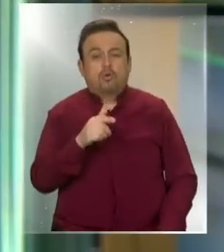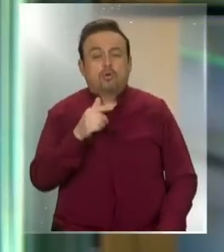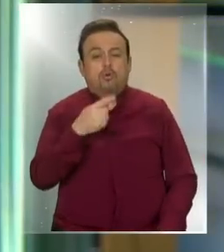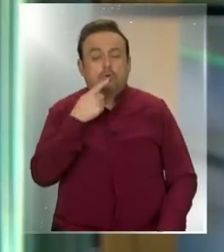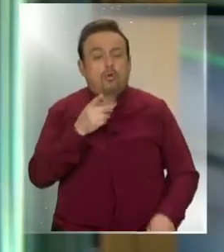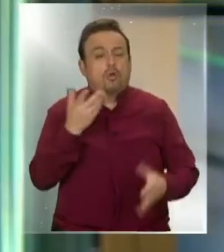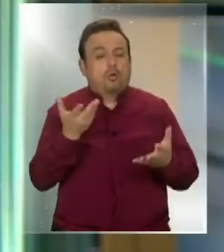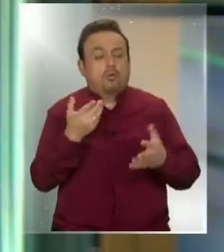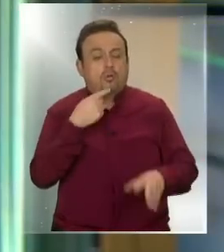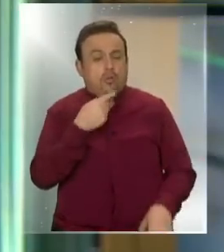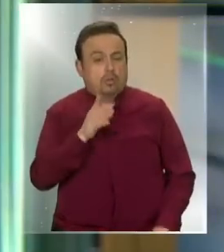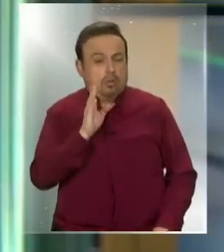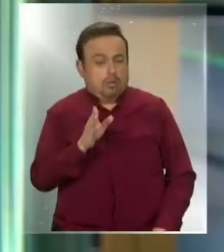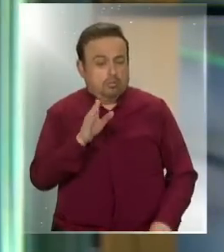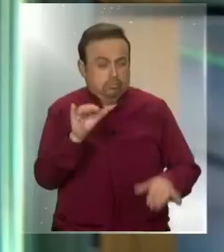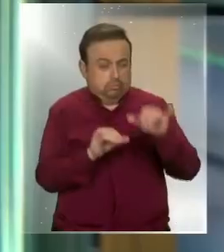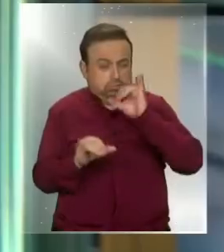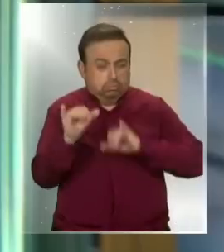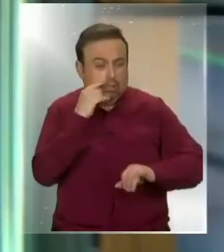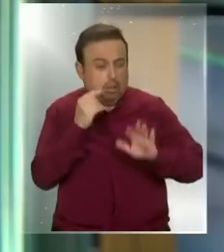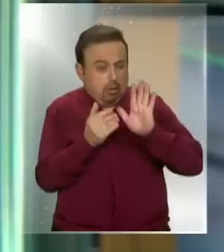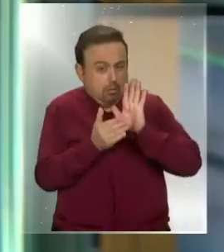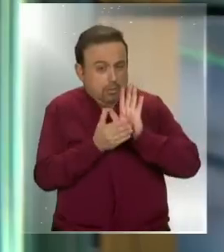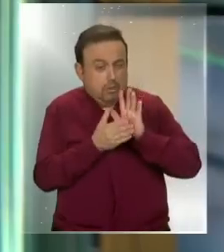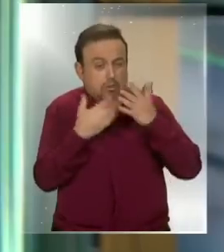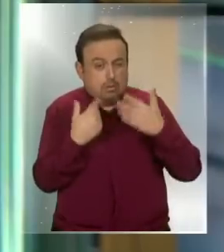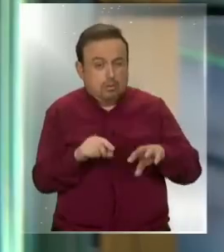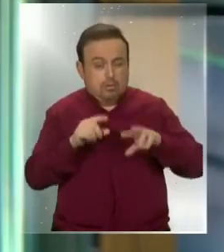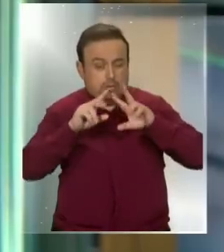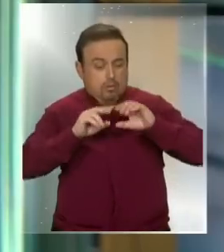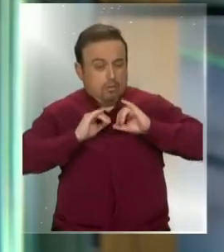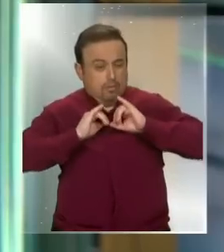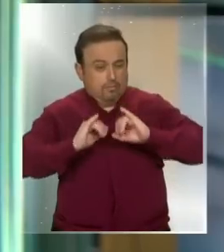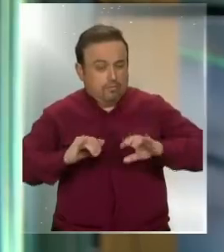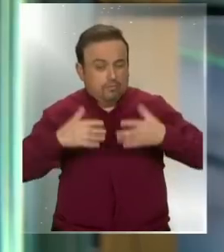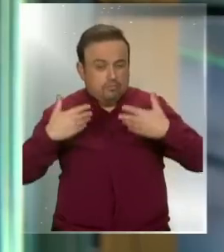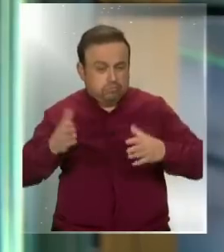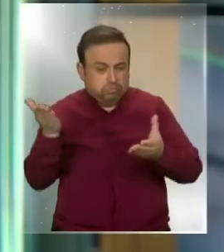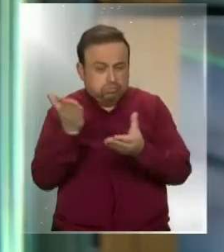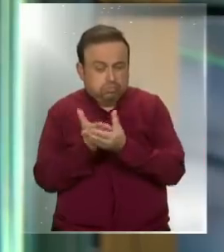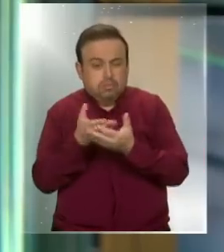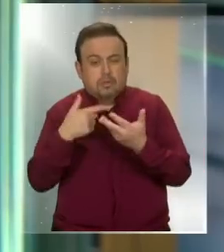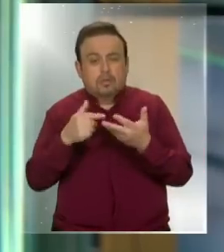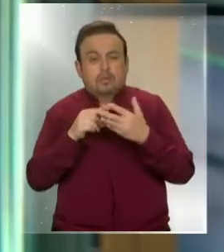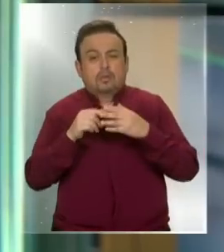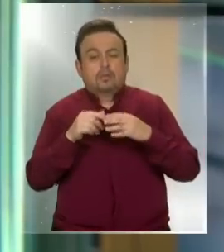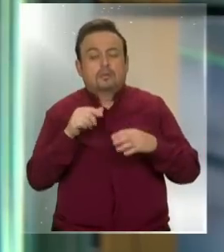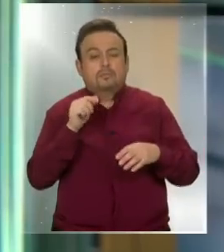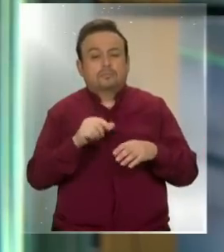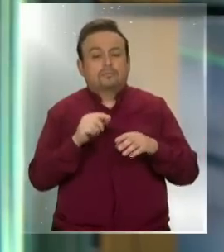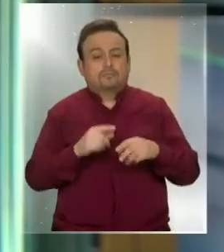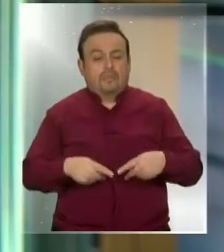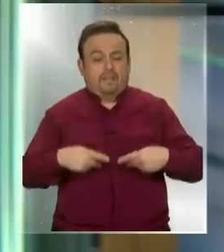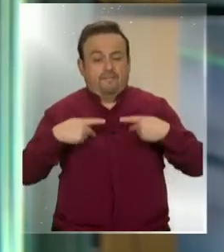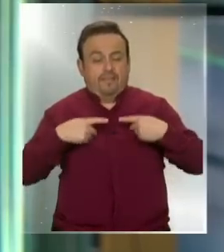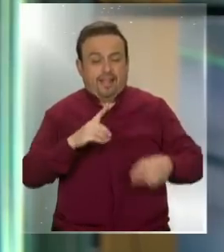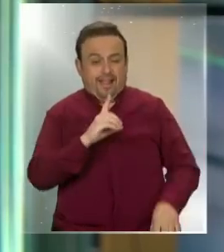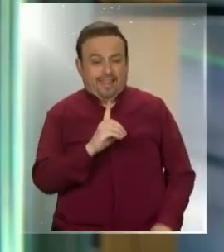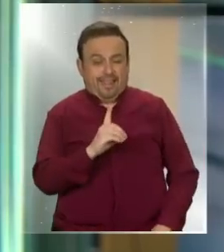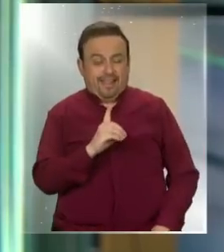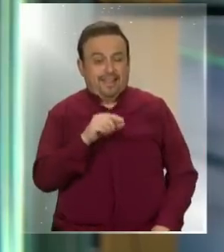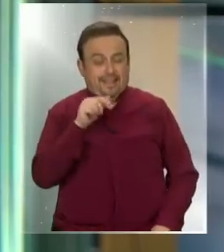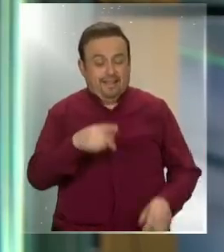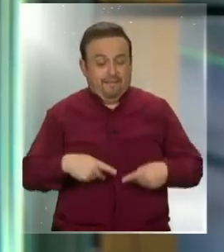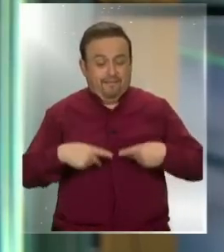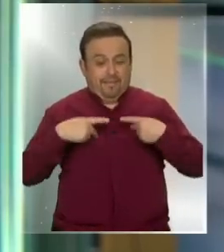alguna manera, según la ciencia, según la evidencia, que han ido recabando información respecto de la vitamina D. La